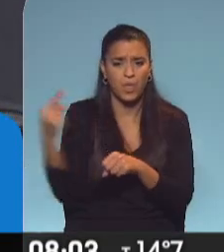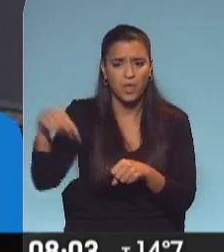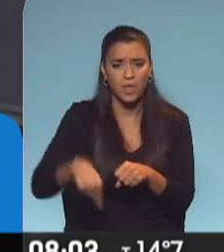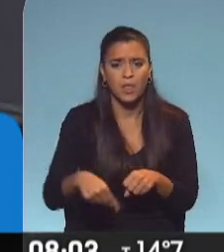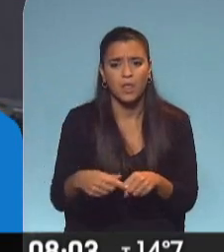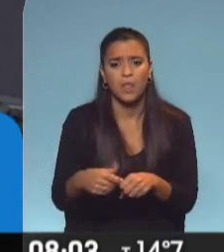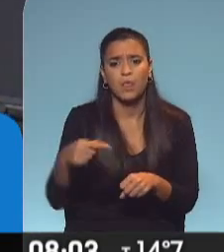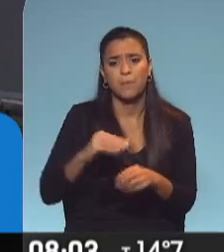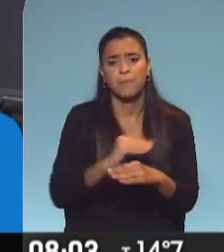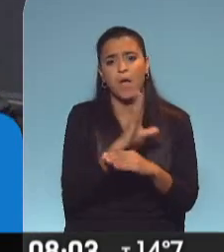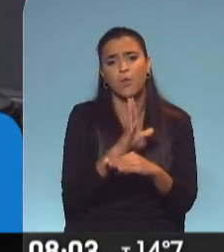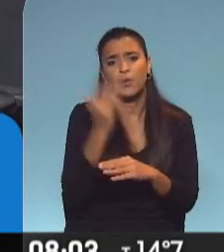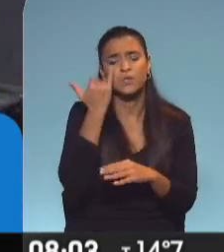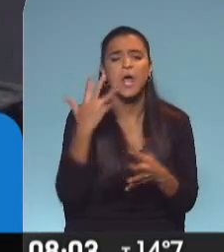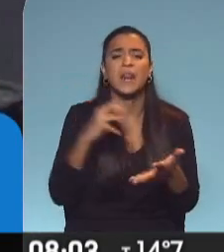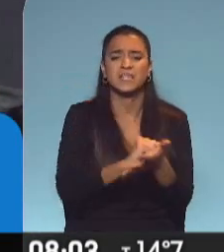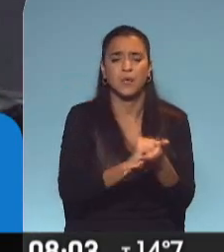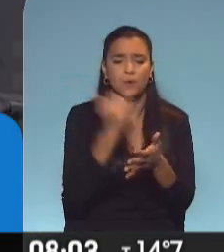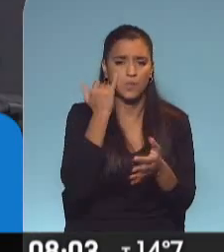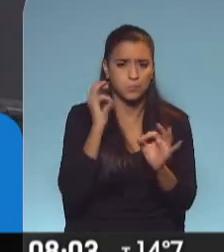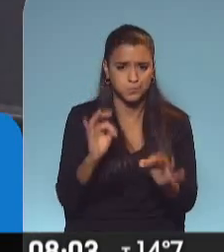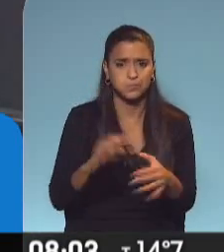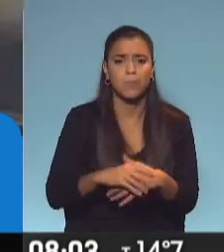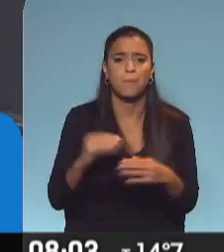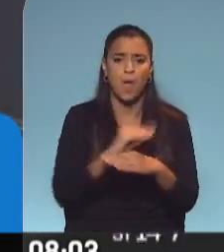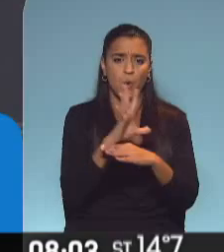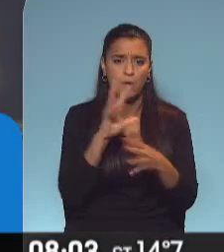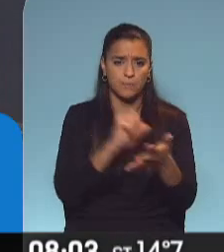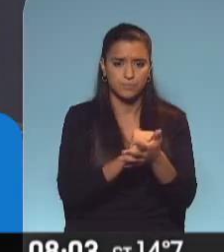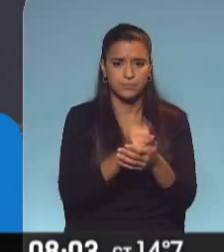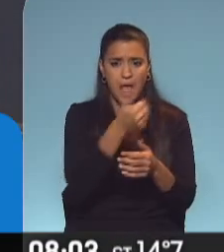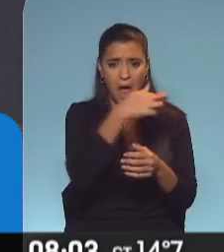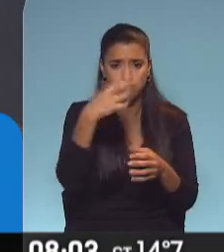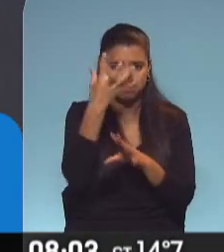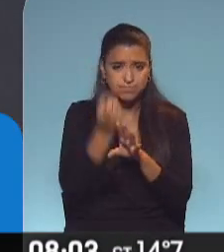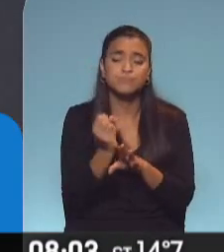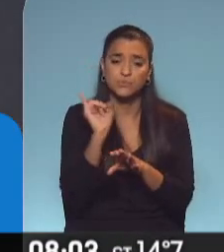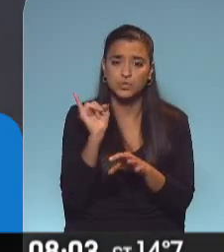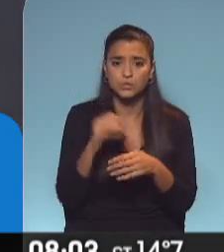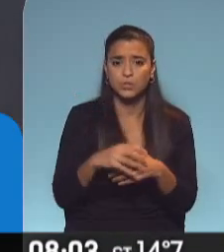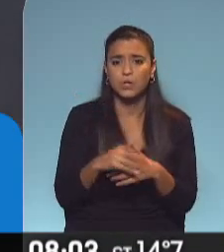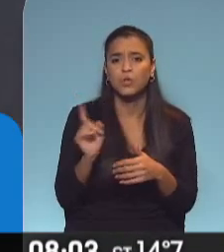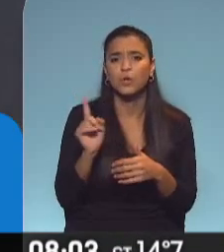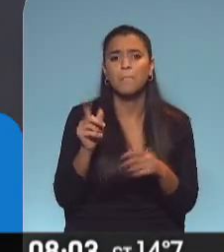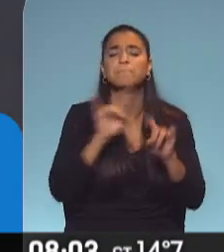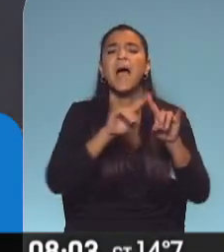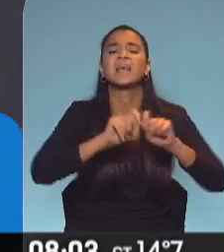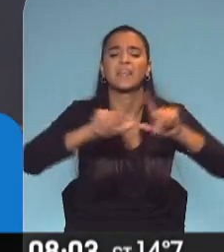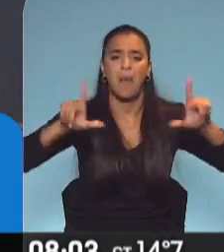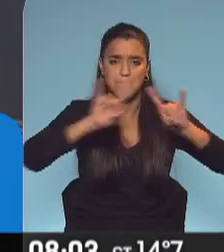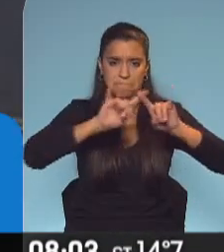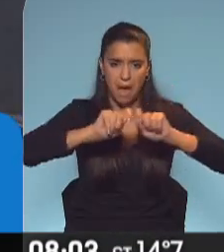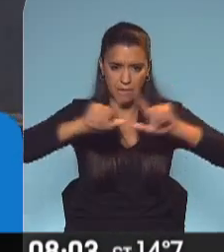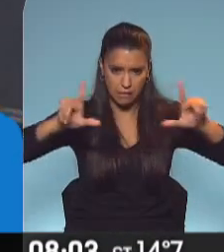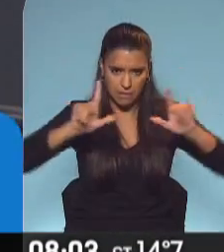Tuve que la madrugada haciendo la reserva. Ah, la revisó a la madrugada, ¿a través de la app? Sí, no, no, de la página. la